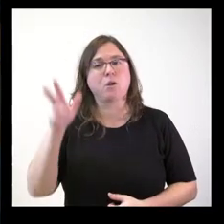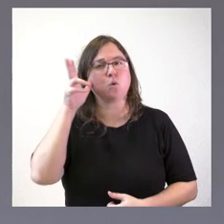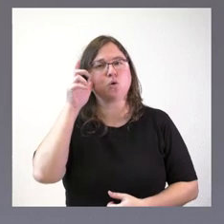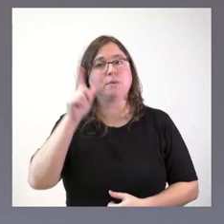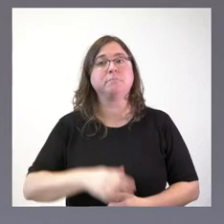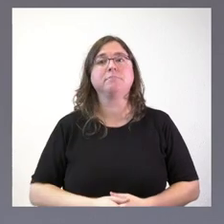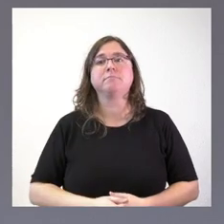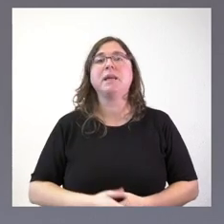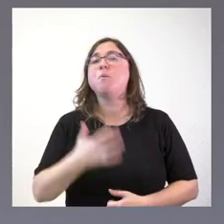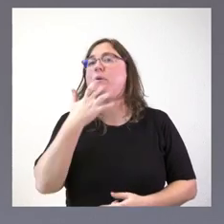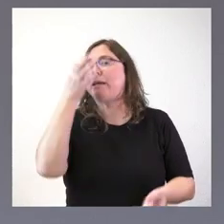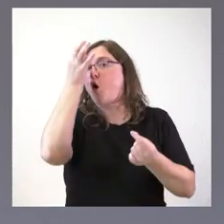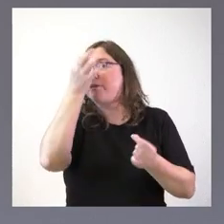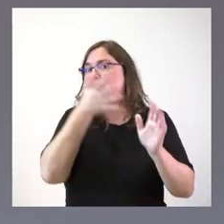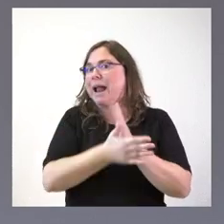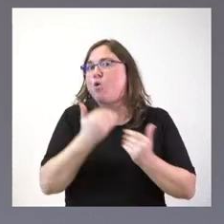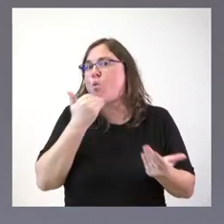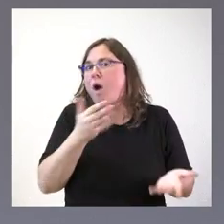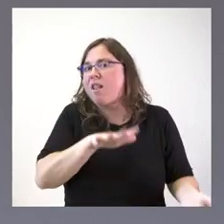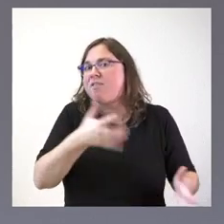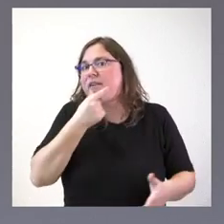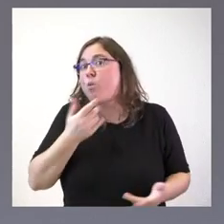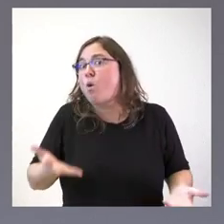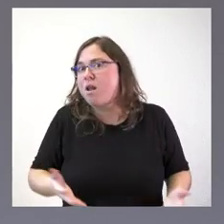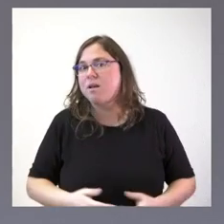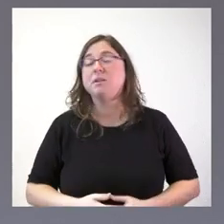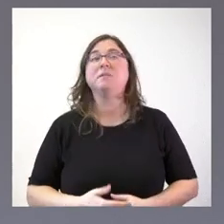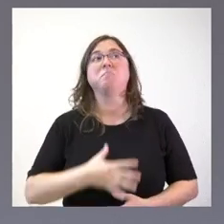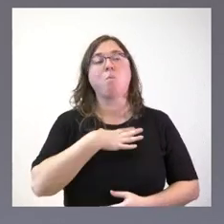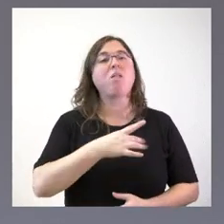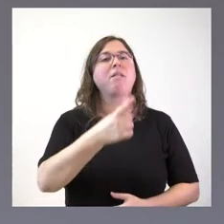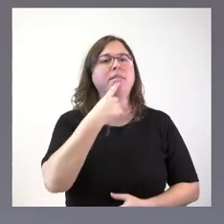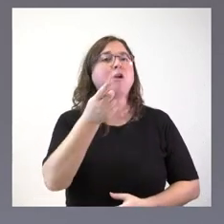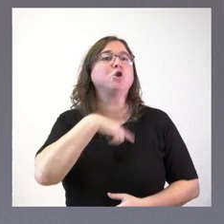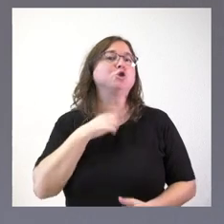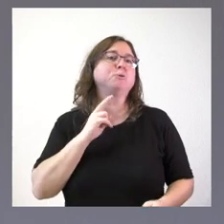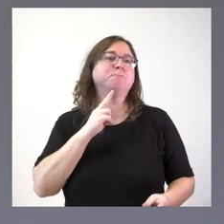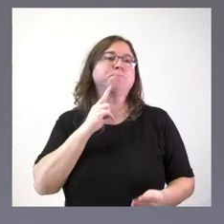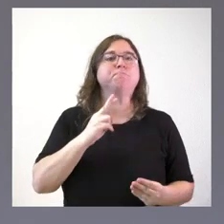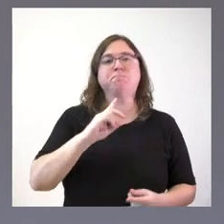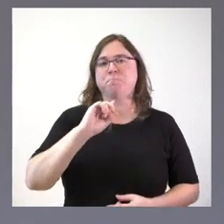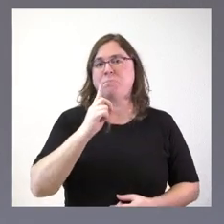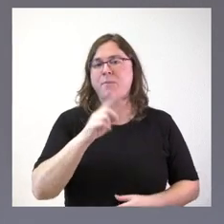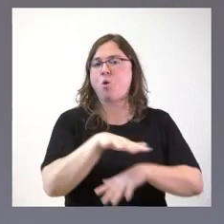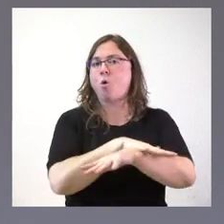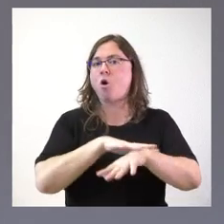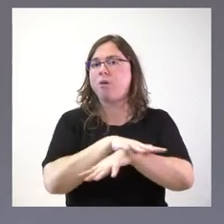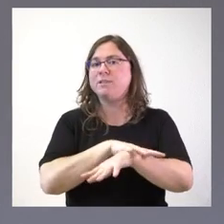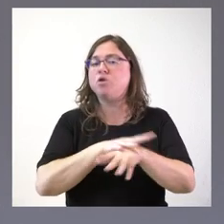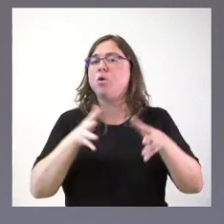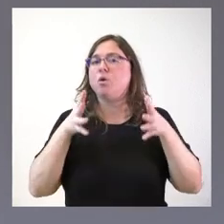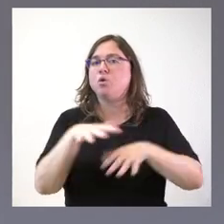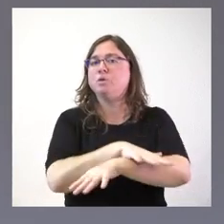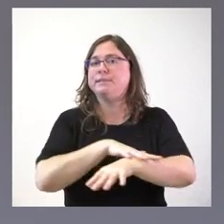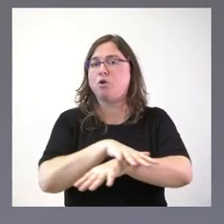Pues, mire, lo que sí que le puedo anticipar es que lo que vamos a abordar primero en el ámbito del Consejo de Gobierno, al margen